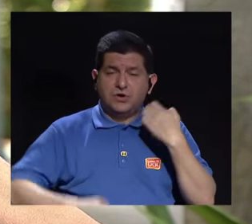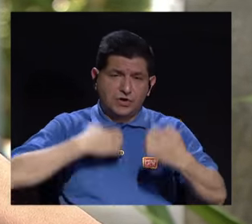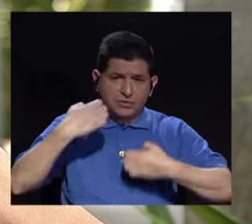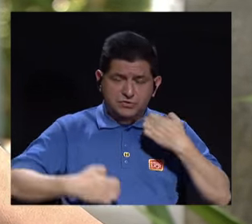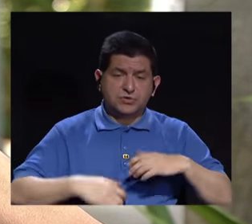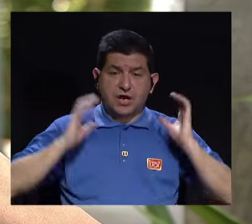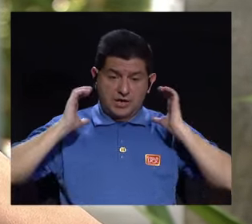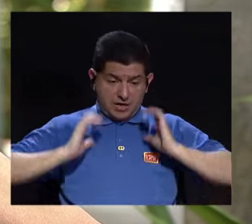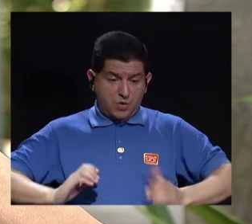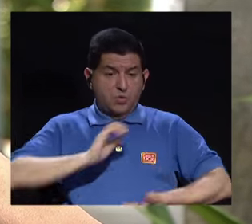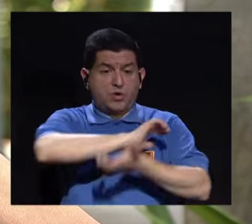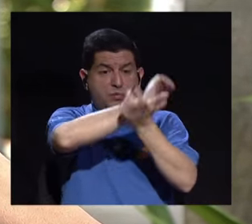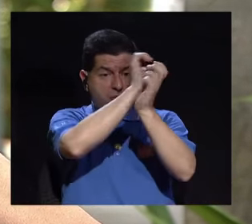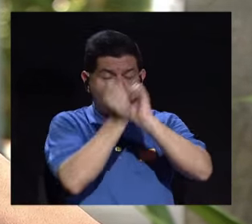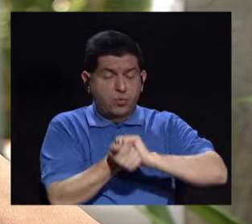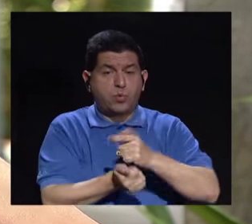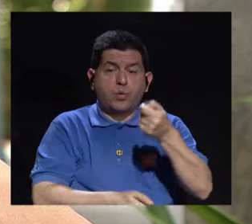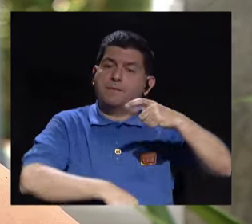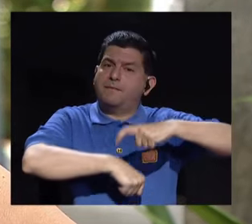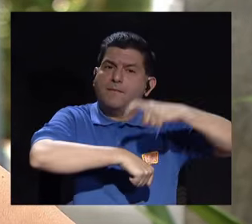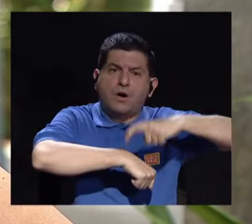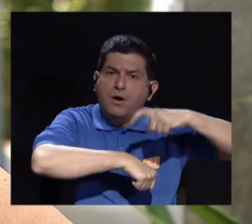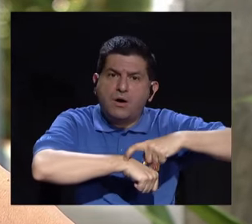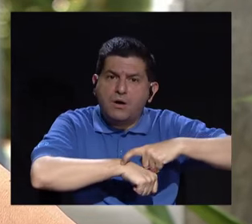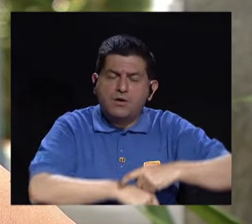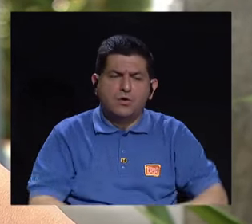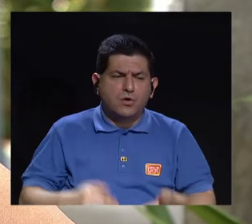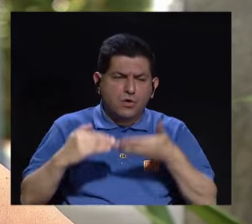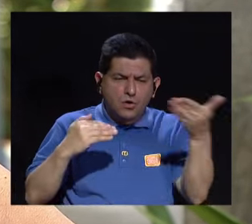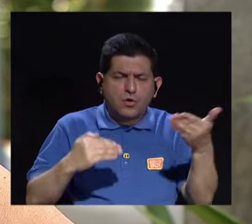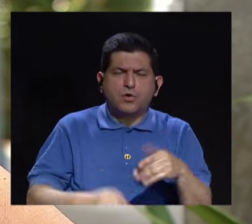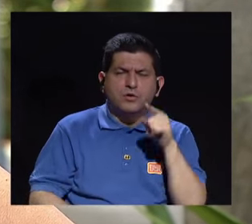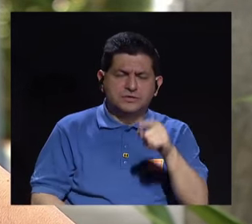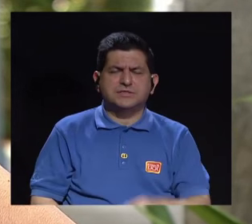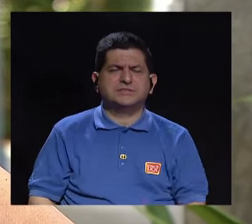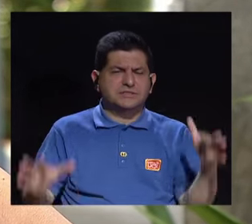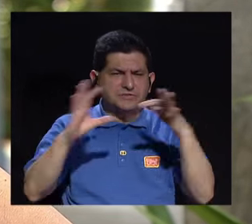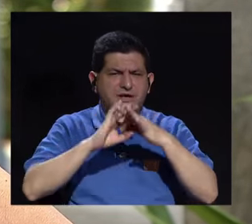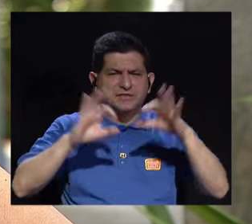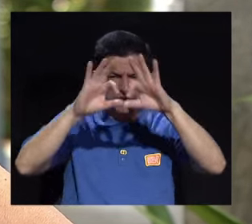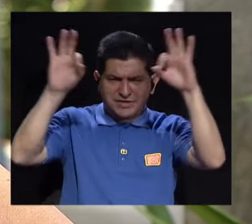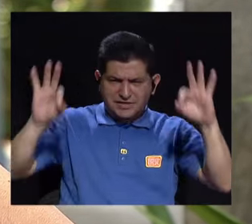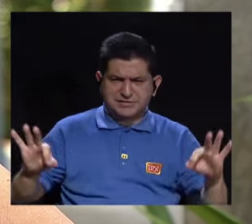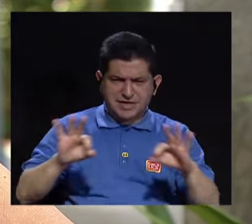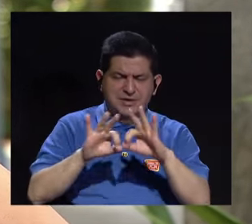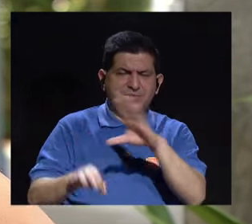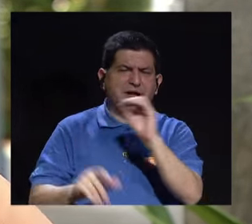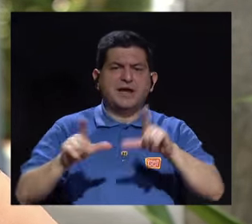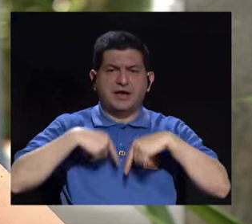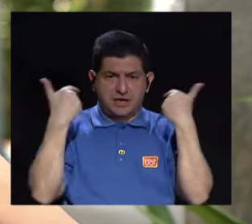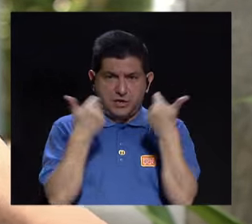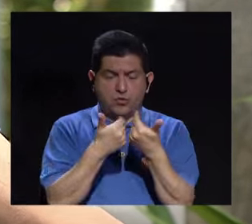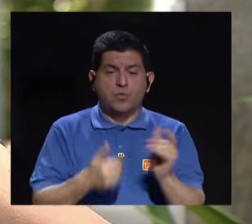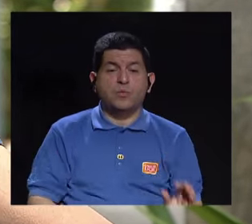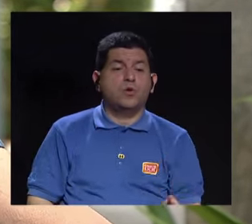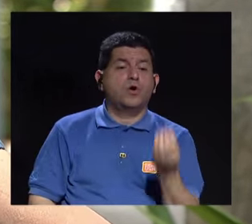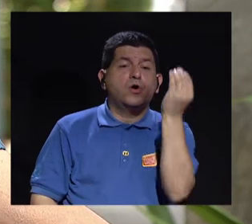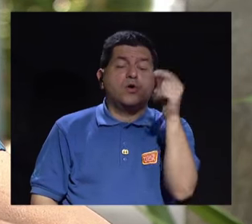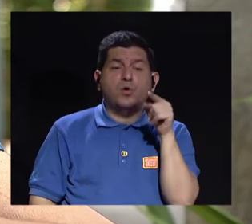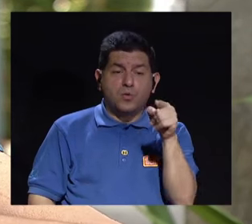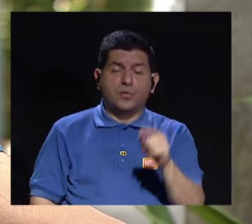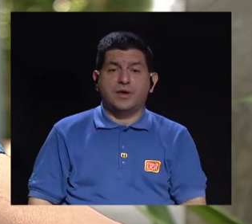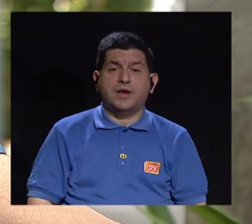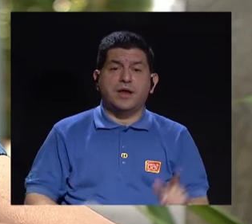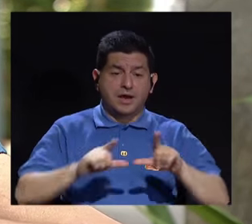su cuerpo en poco tiempo cambia mucho. Todos esos factores están muy pendientes de la imagen, del grupo, porque siempre el adolescente